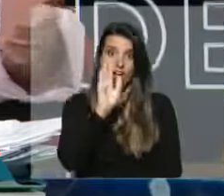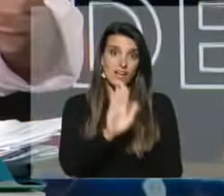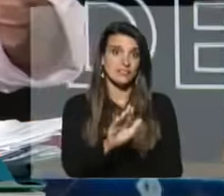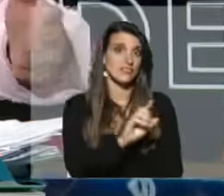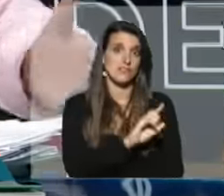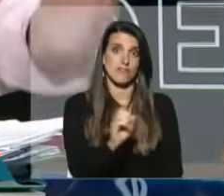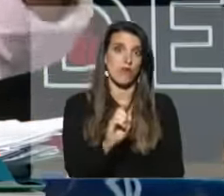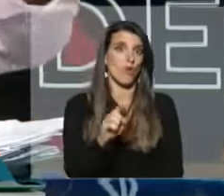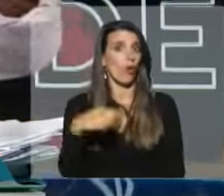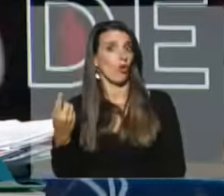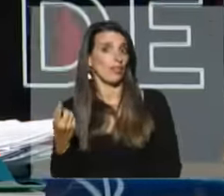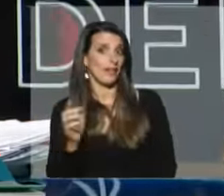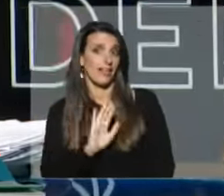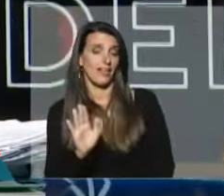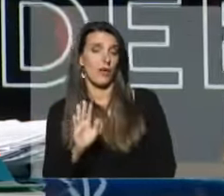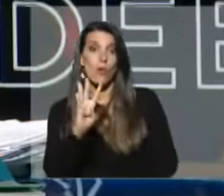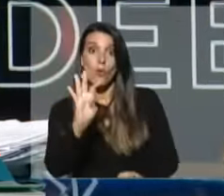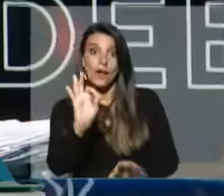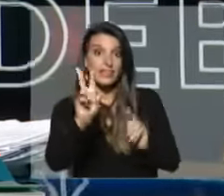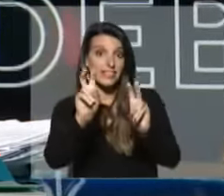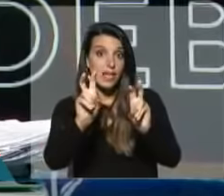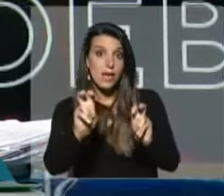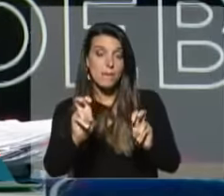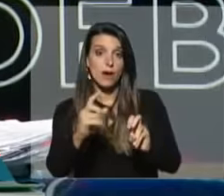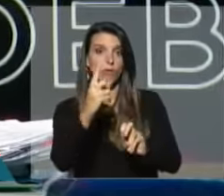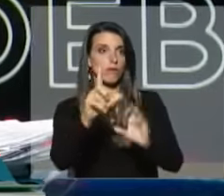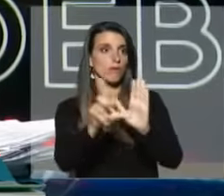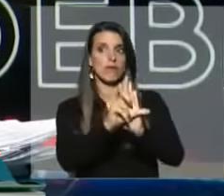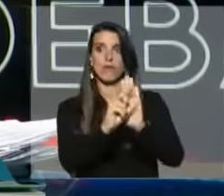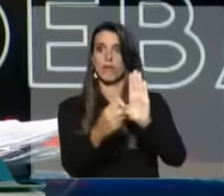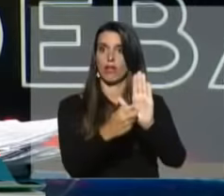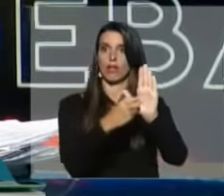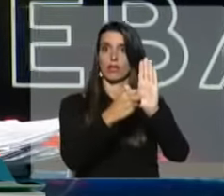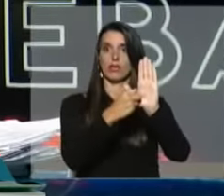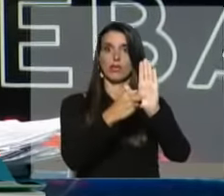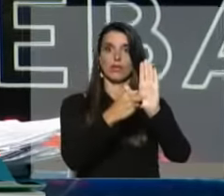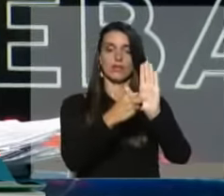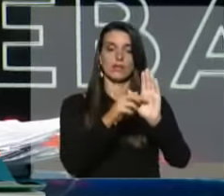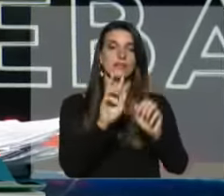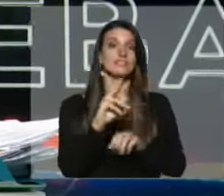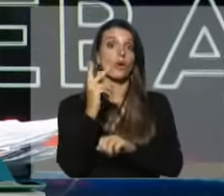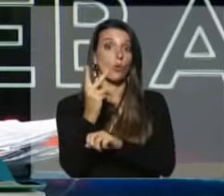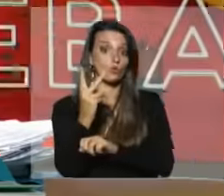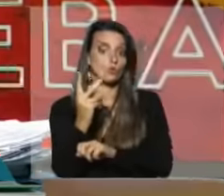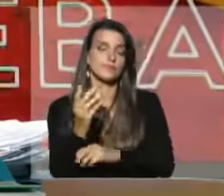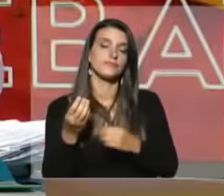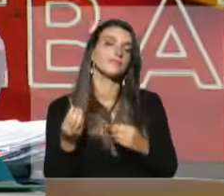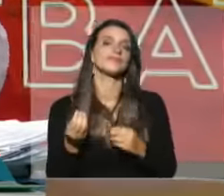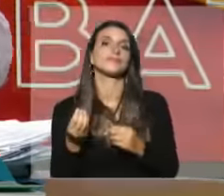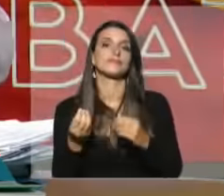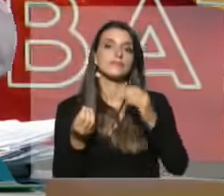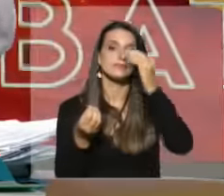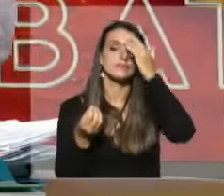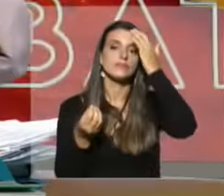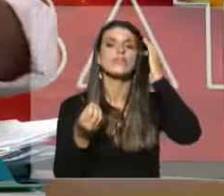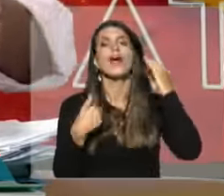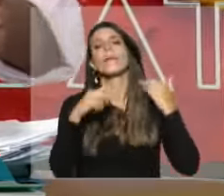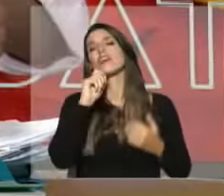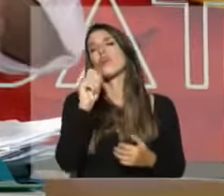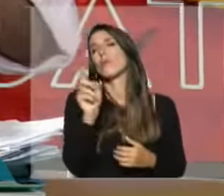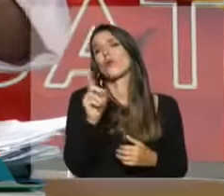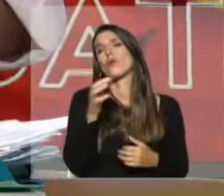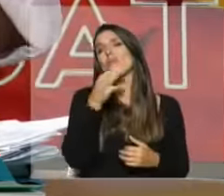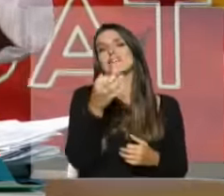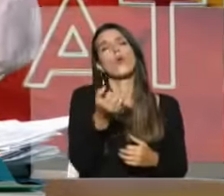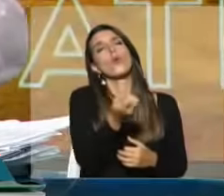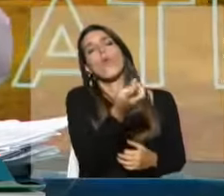es ajeno el Uruguay, meter 40 temáticas en una sola ley. La segunda cosa, a mí no me gusta hablar